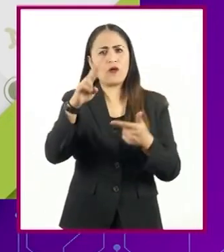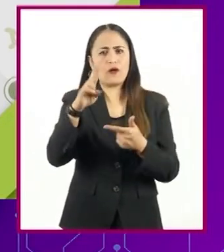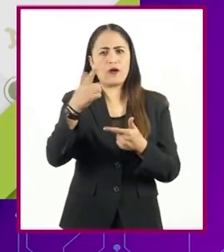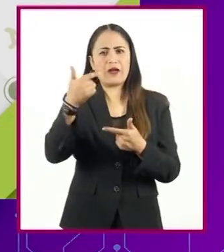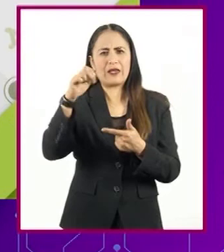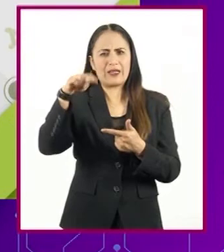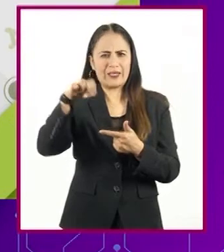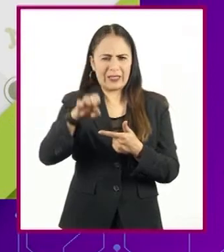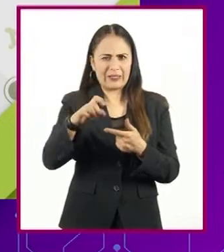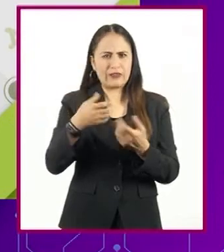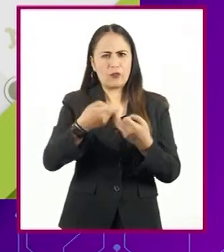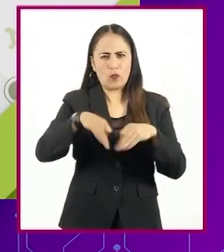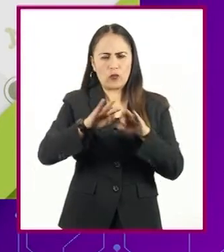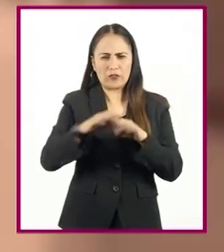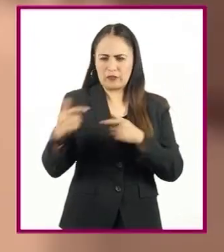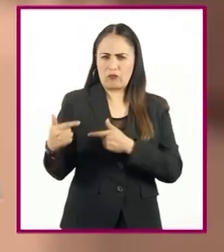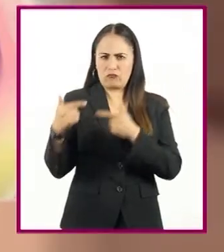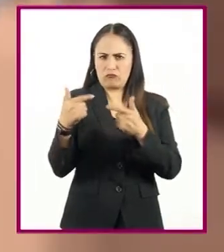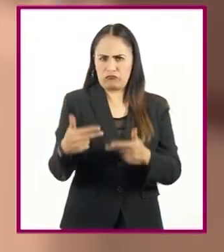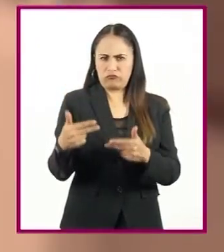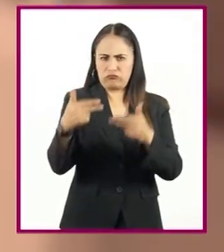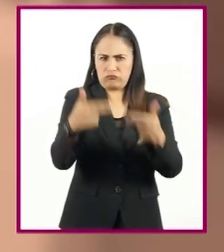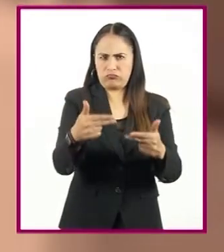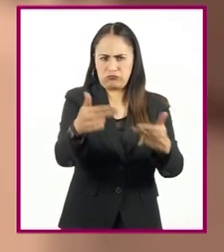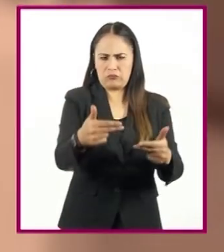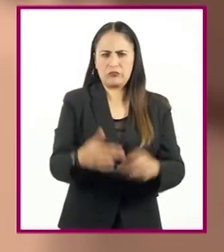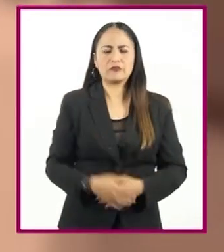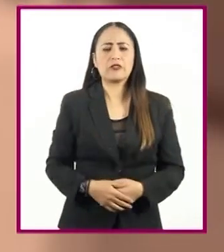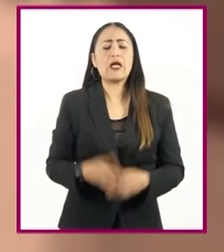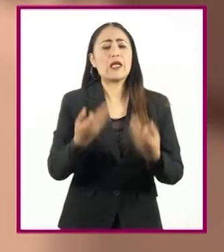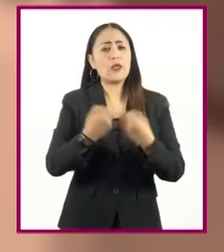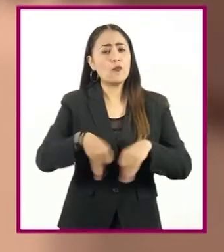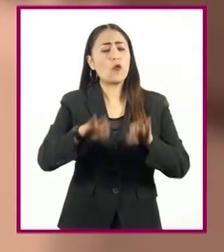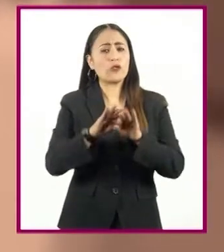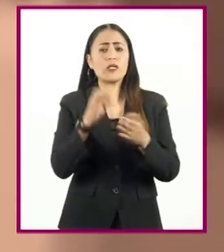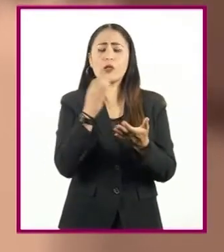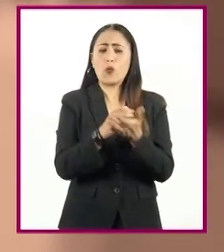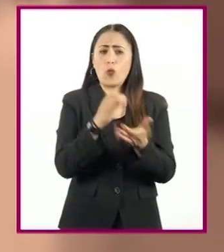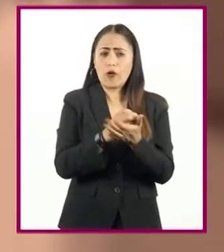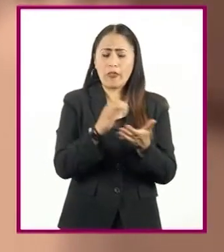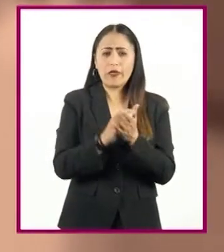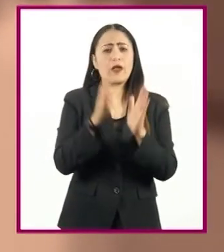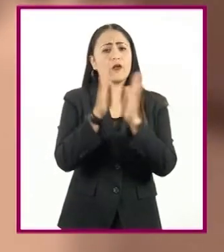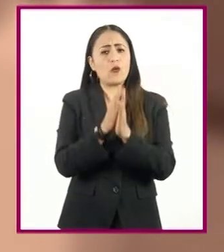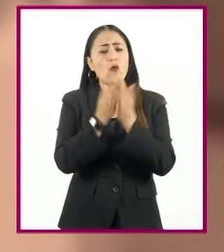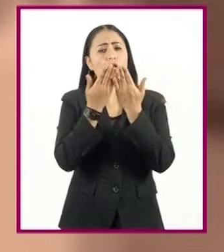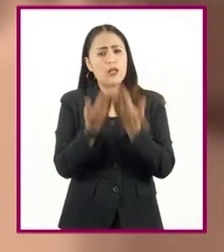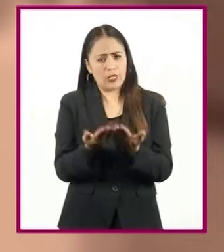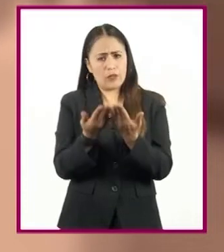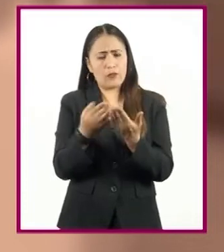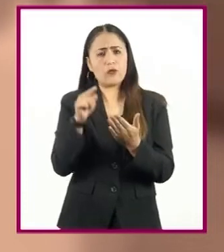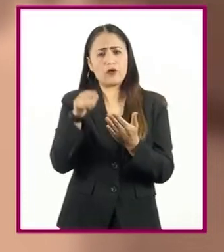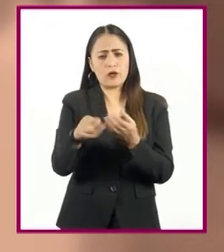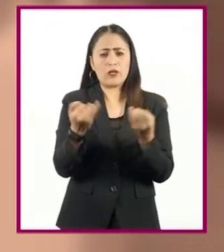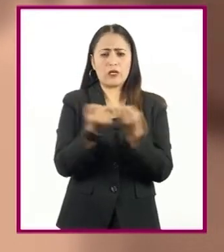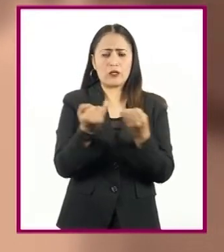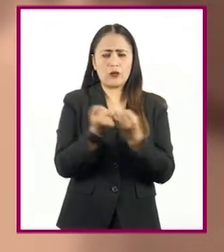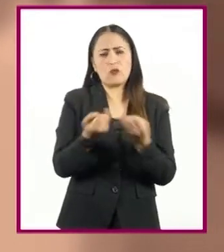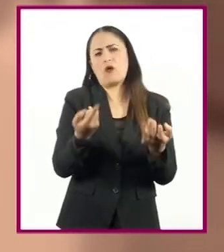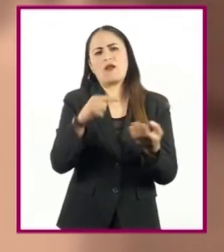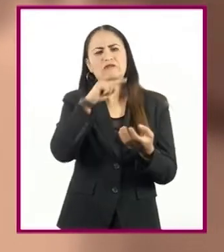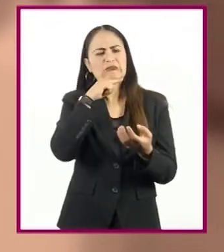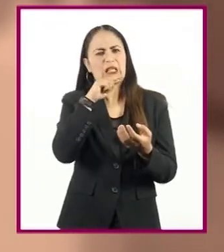Es importante que tengan listo su cuaderno, libro de texto y estuche completo,